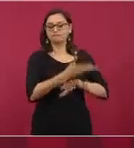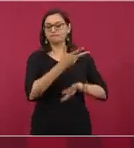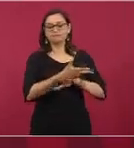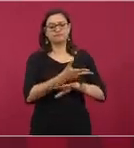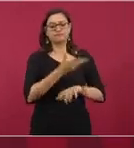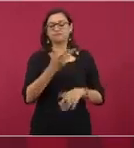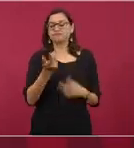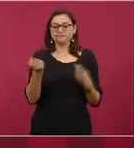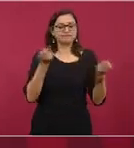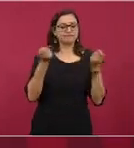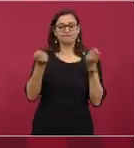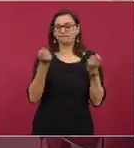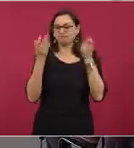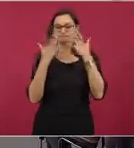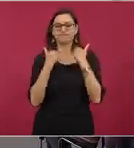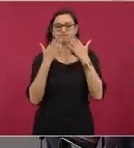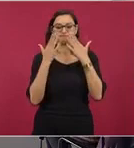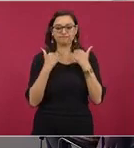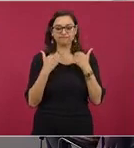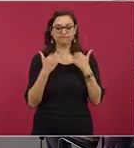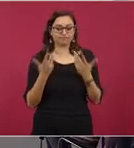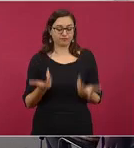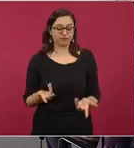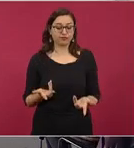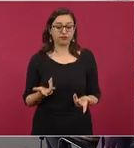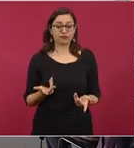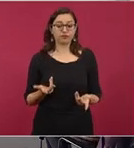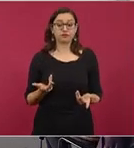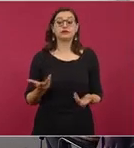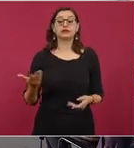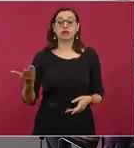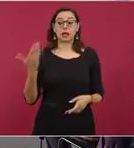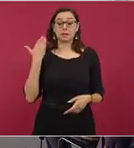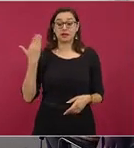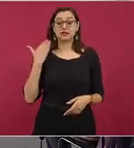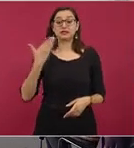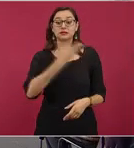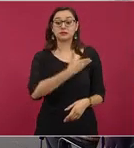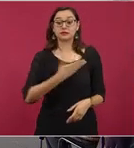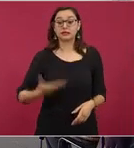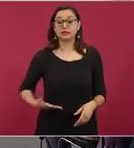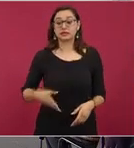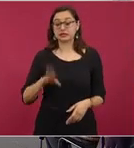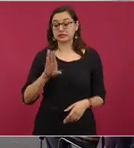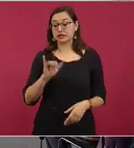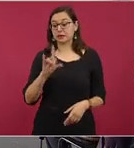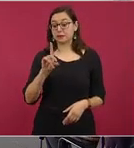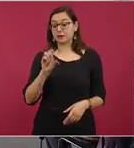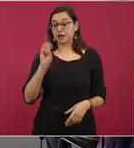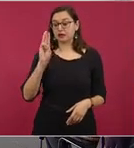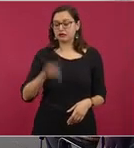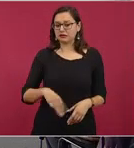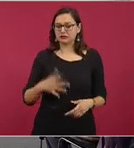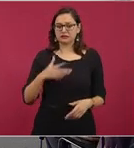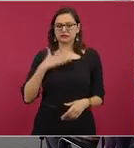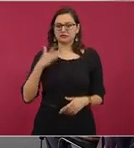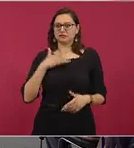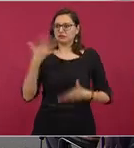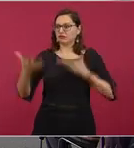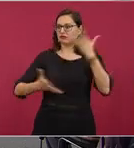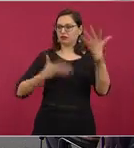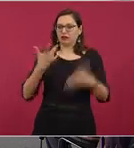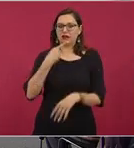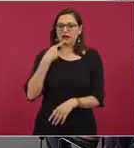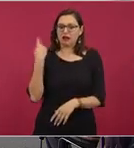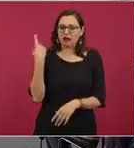podido se acaba de quejar el presidente Biden de que aunque bajaba